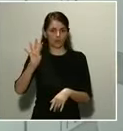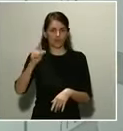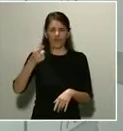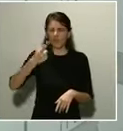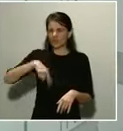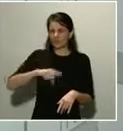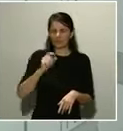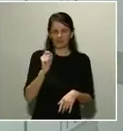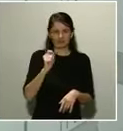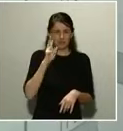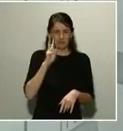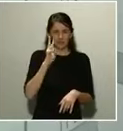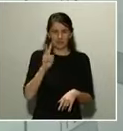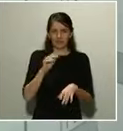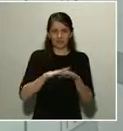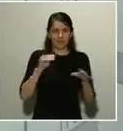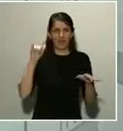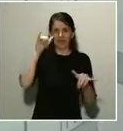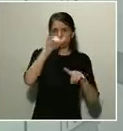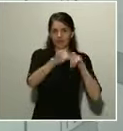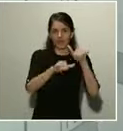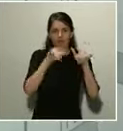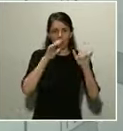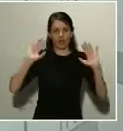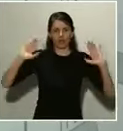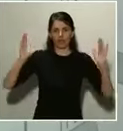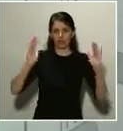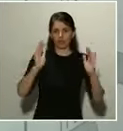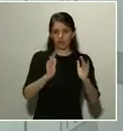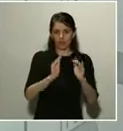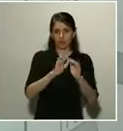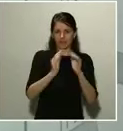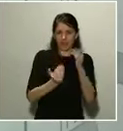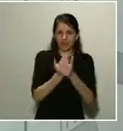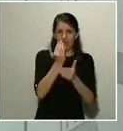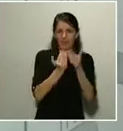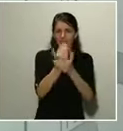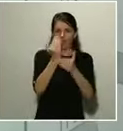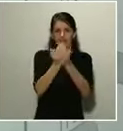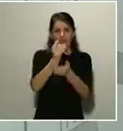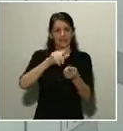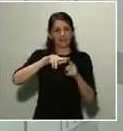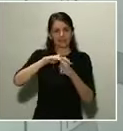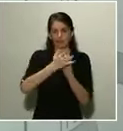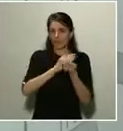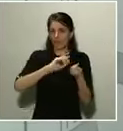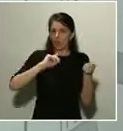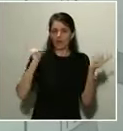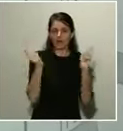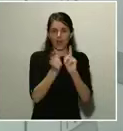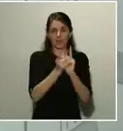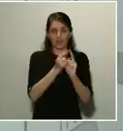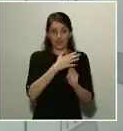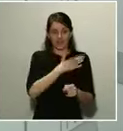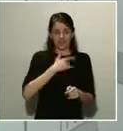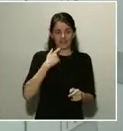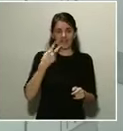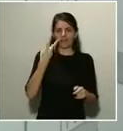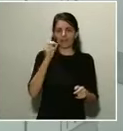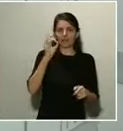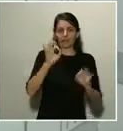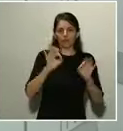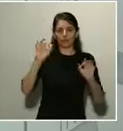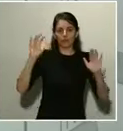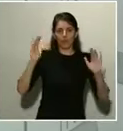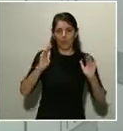aéreas han sido muy importantes cada día, en torno al 20% cada vez de disminución de vuelos, hasta la situación